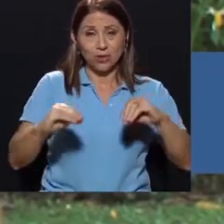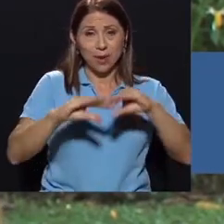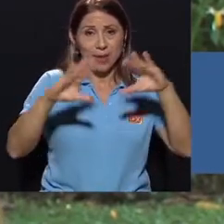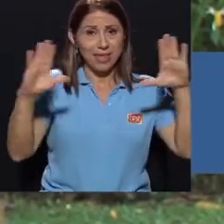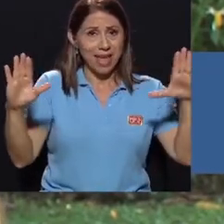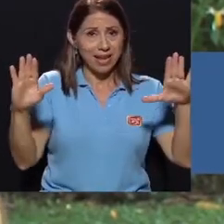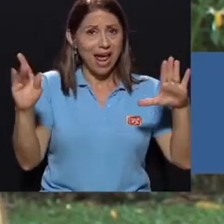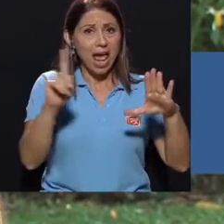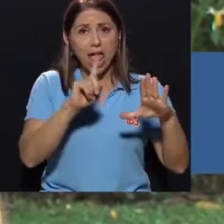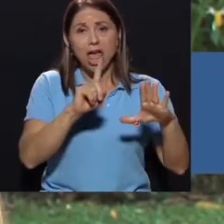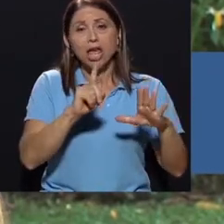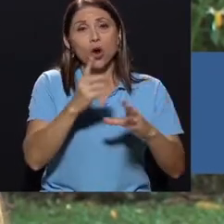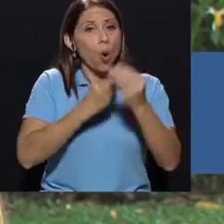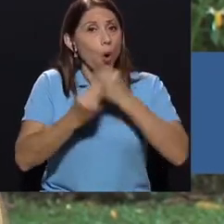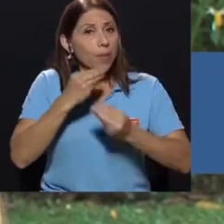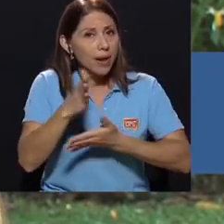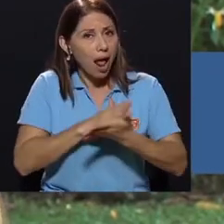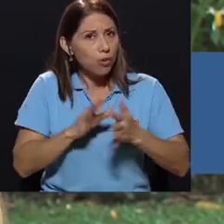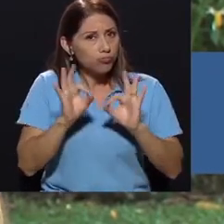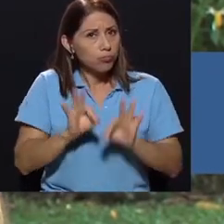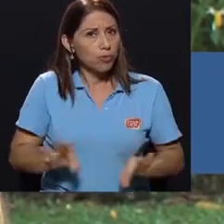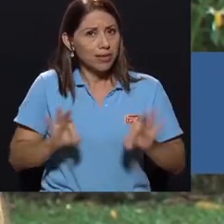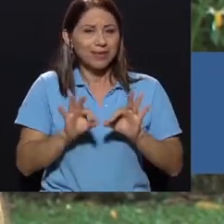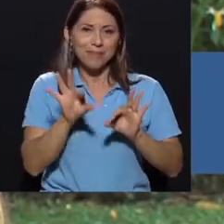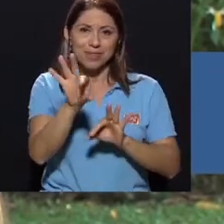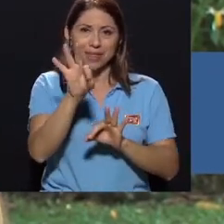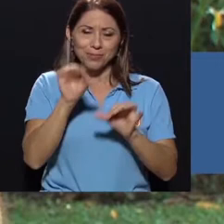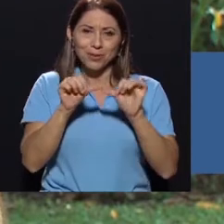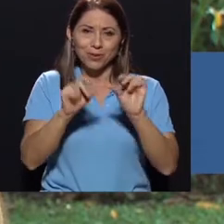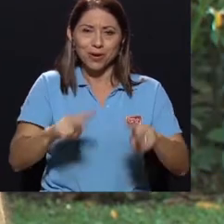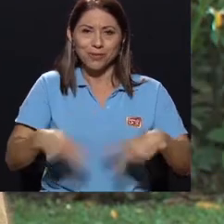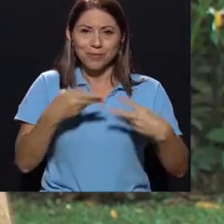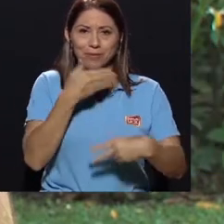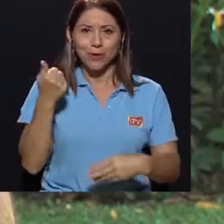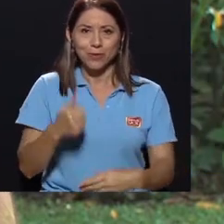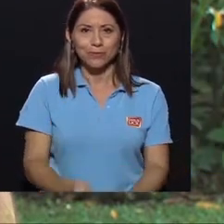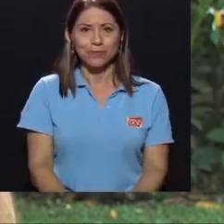no hacerlo en ayunas. Los invitamos a continuar con Vivir Mejor.